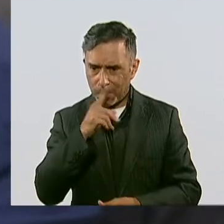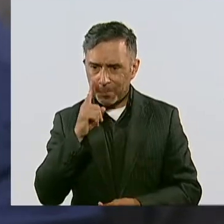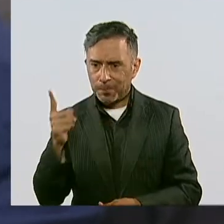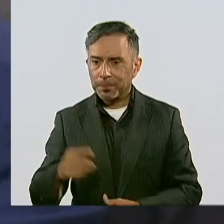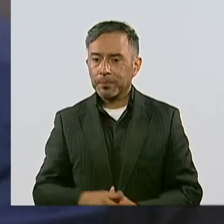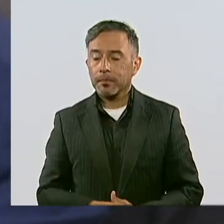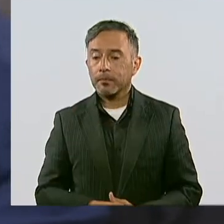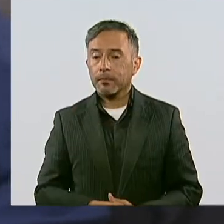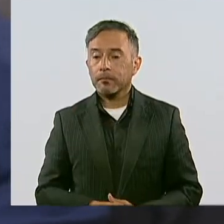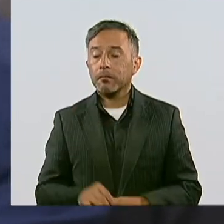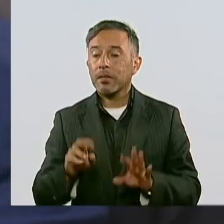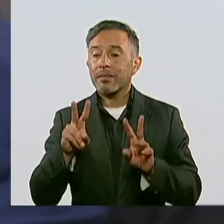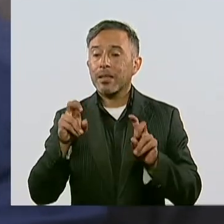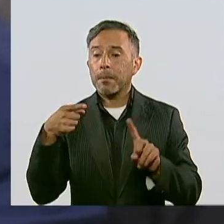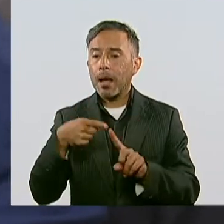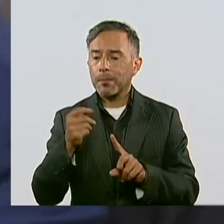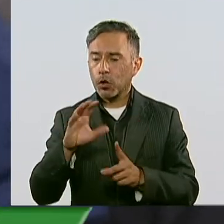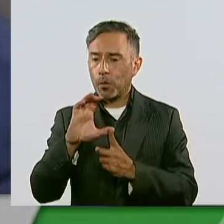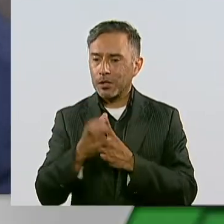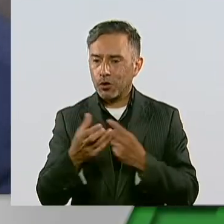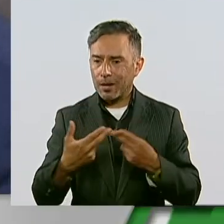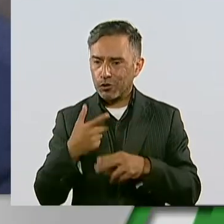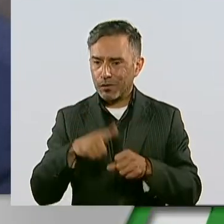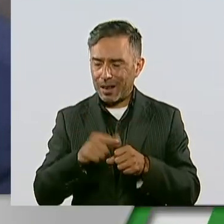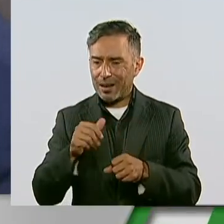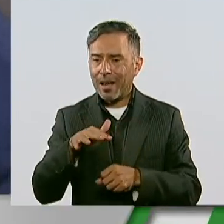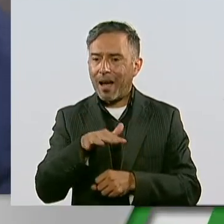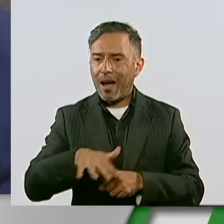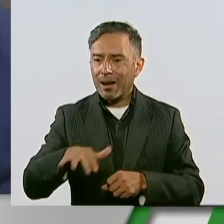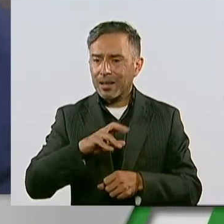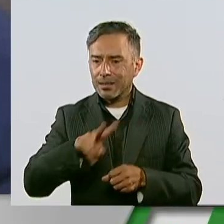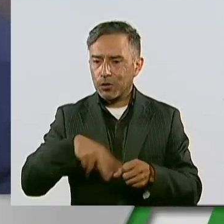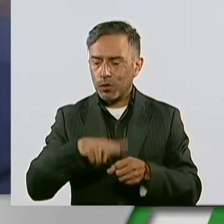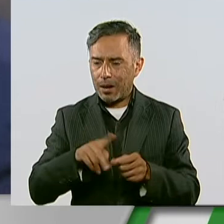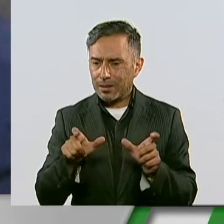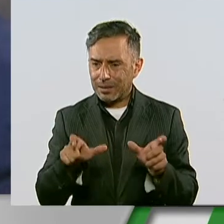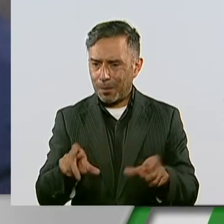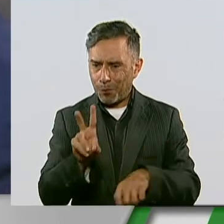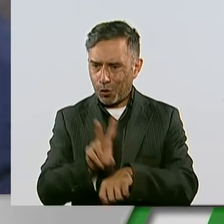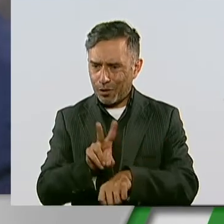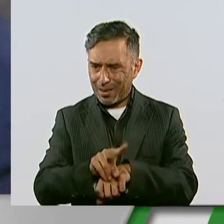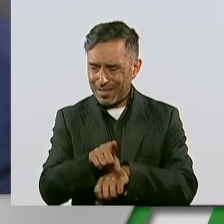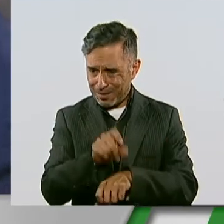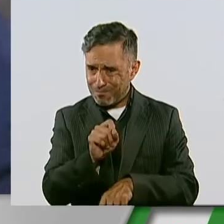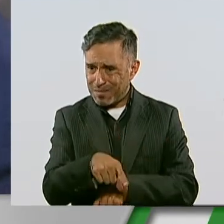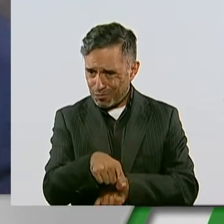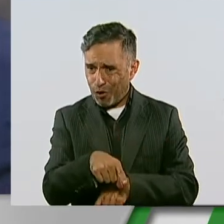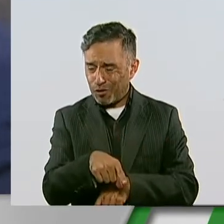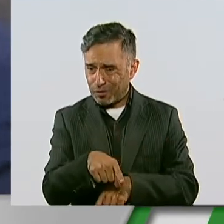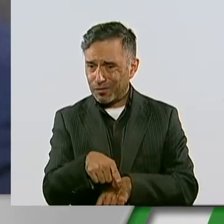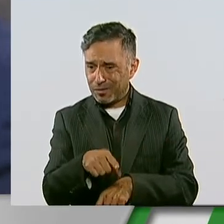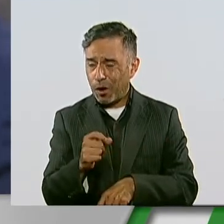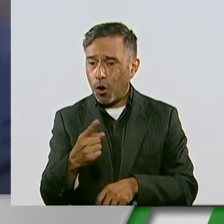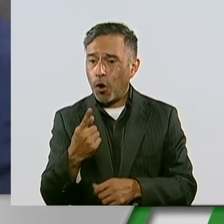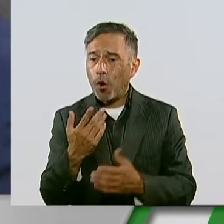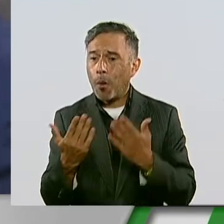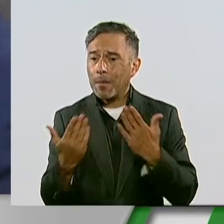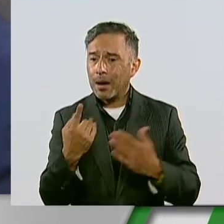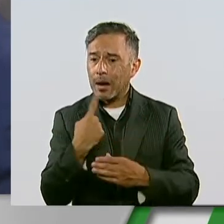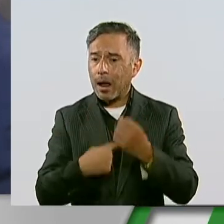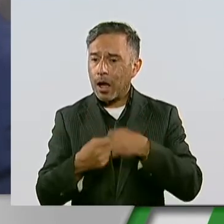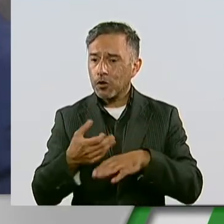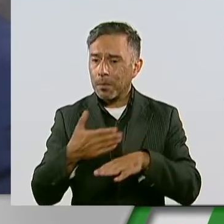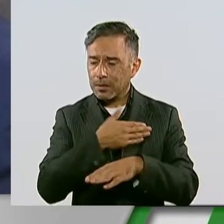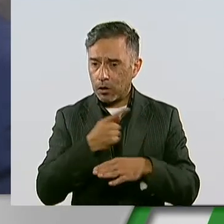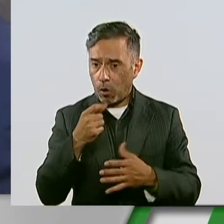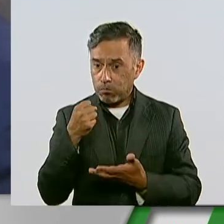Especialmente en el caso de la Comisión Nacional de Áreas Naturales Protegidas, también hubo un decremento al compararlo con el